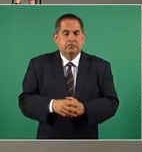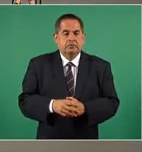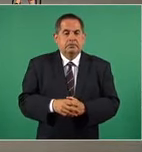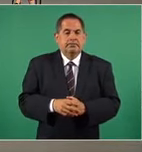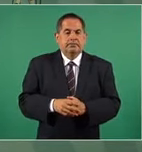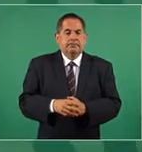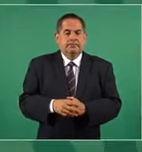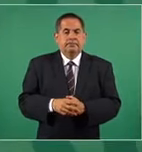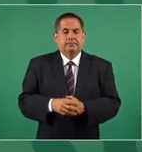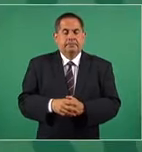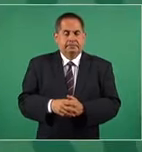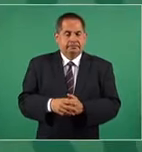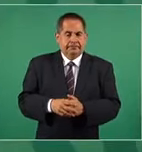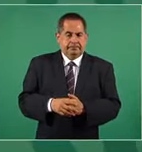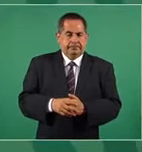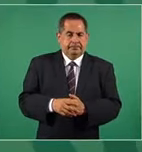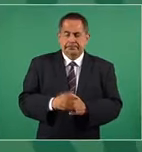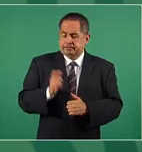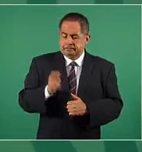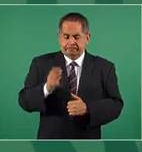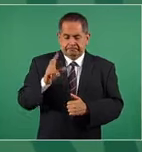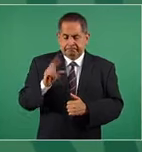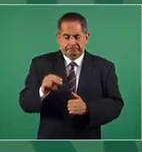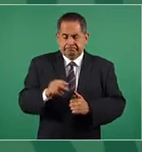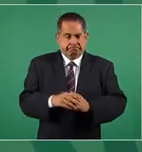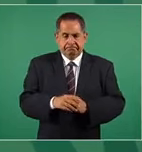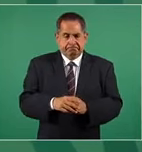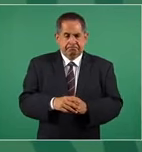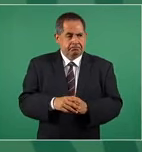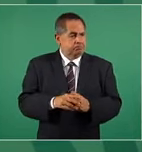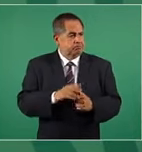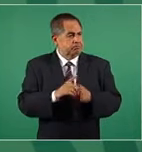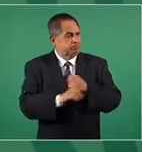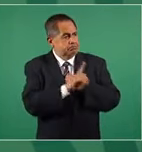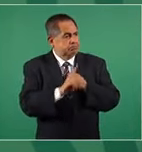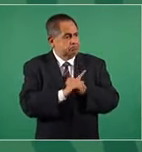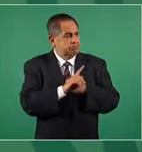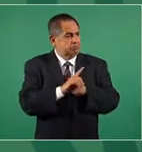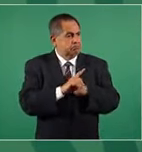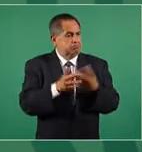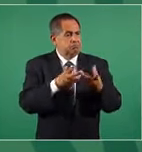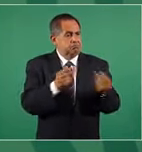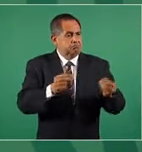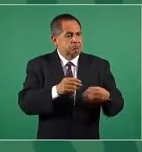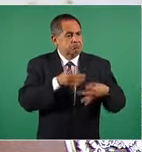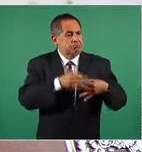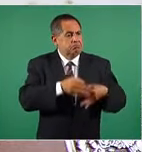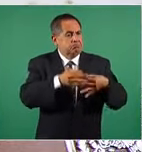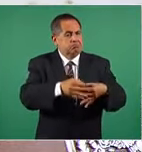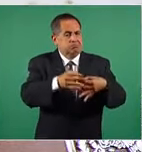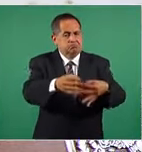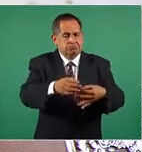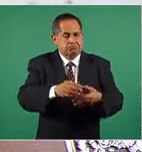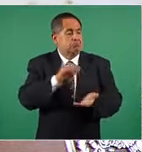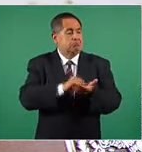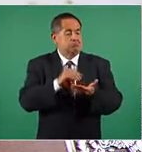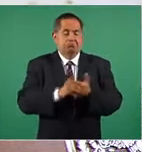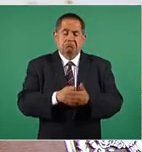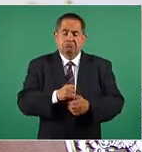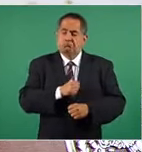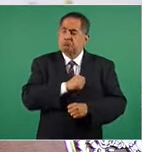no se resuelve nada con mantener las posturas